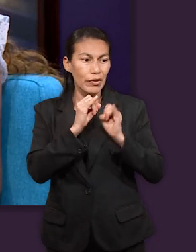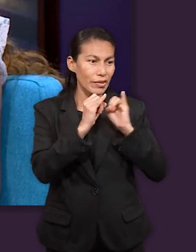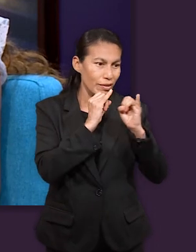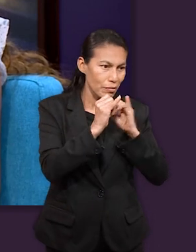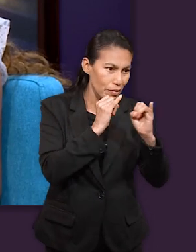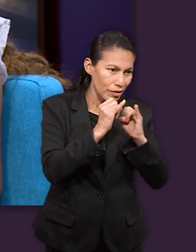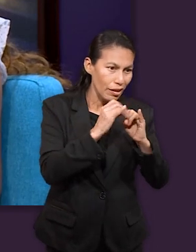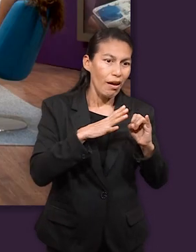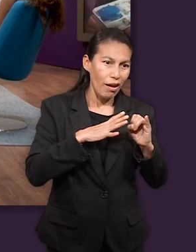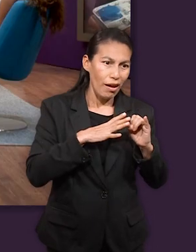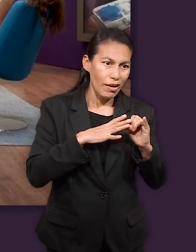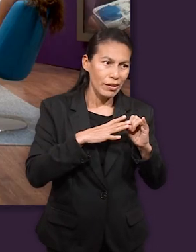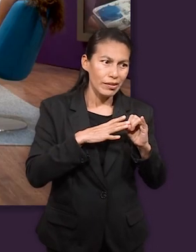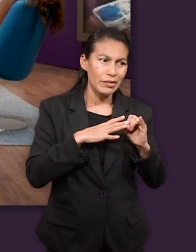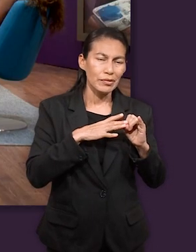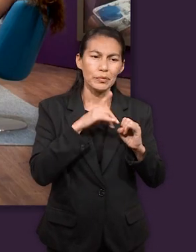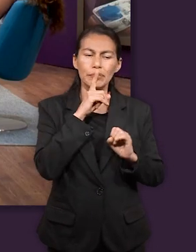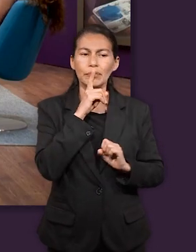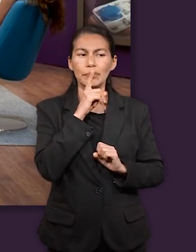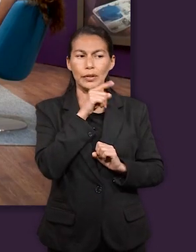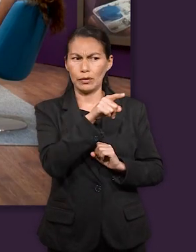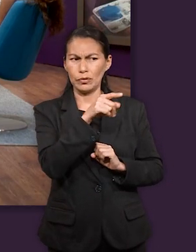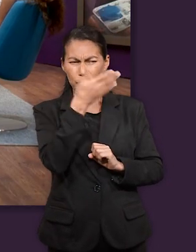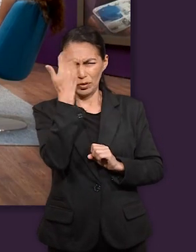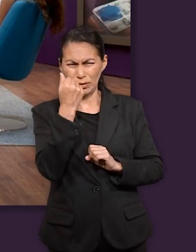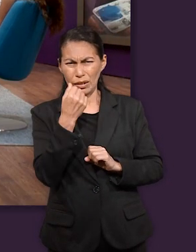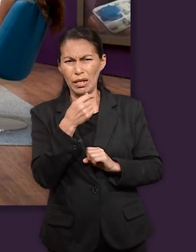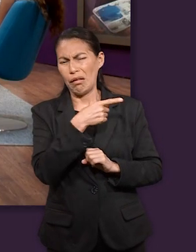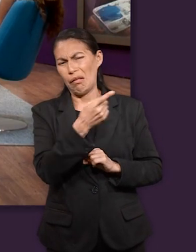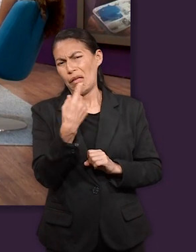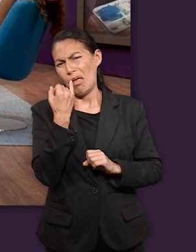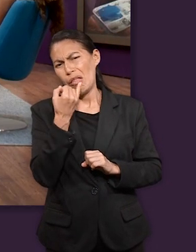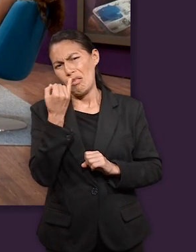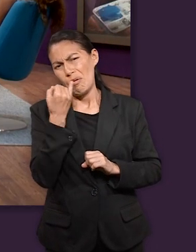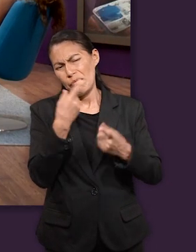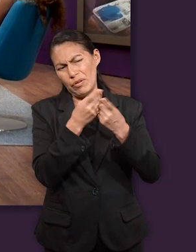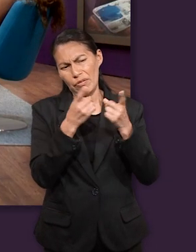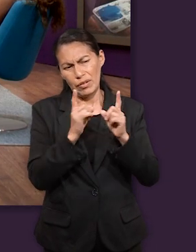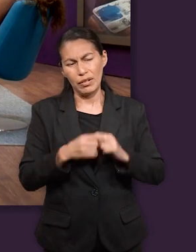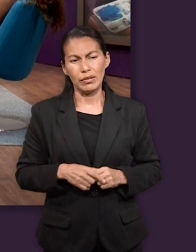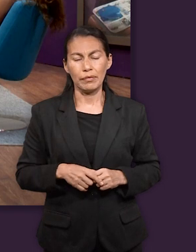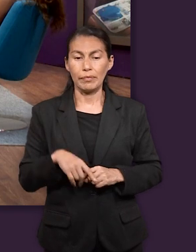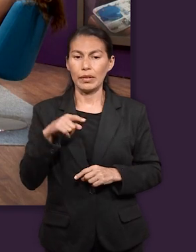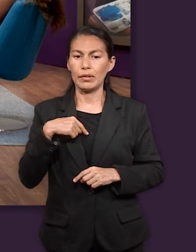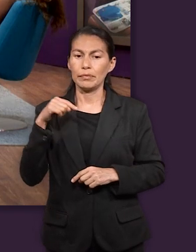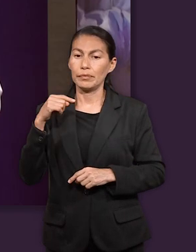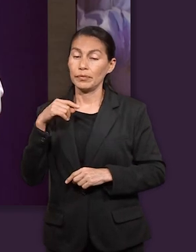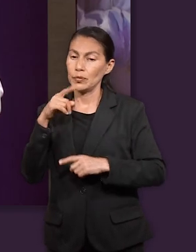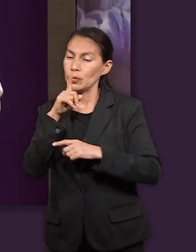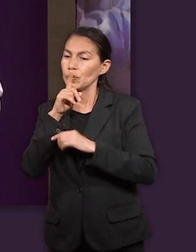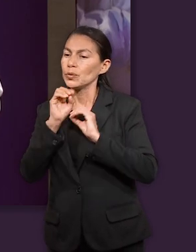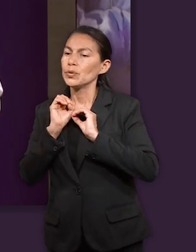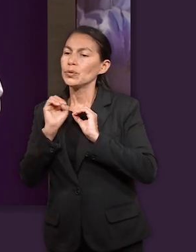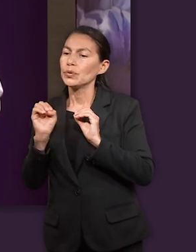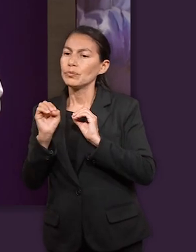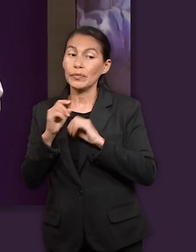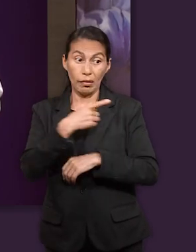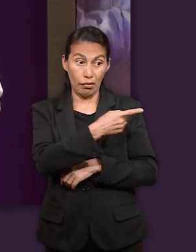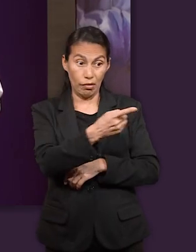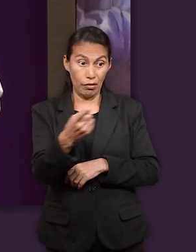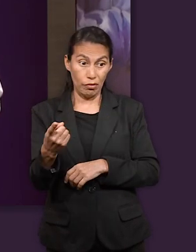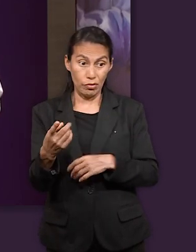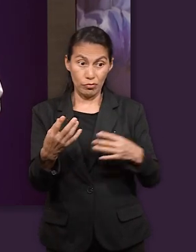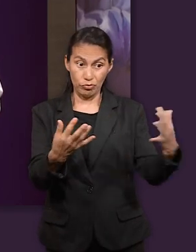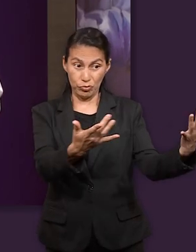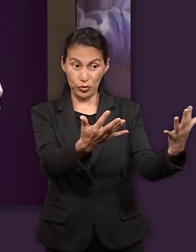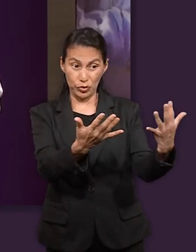intérprete ¿no? para ser pues para ser cauteloso también con ellos sí pues fue su discreción ¿no? sí y cuando